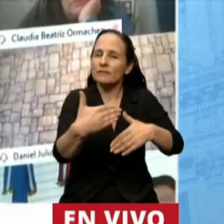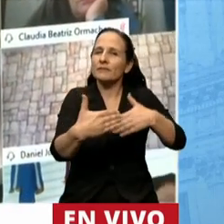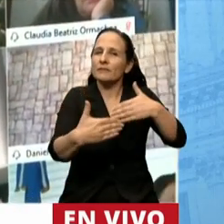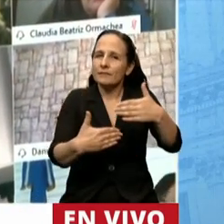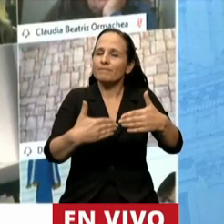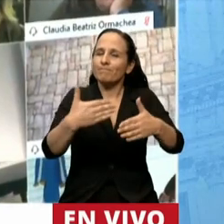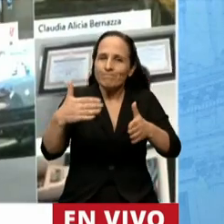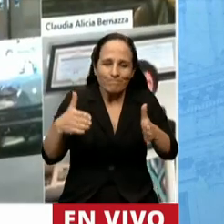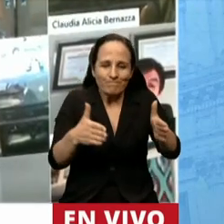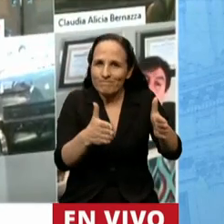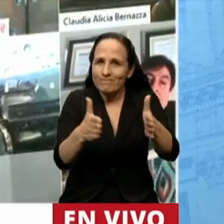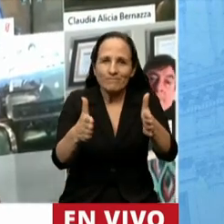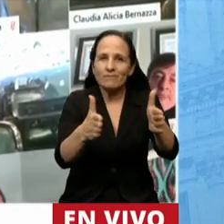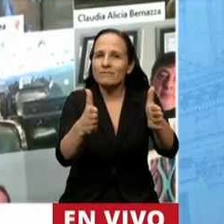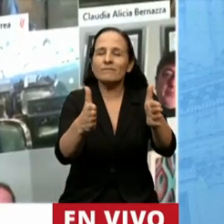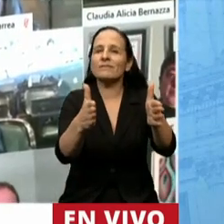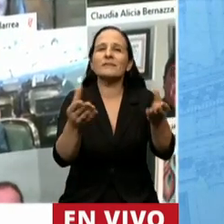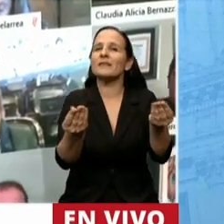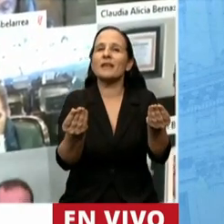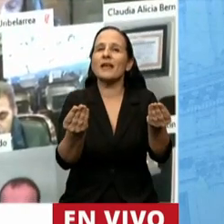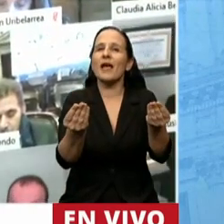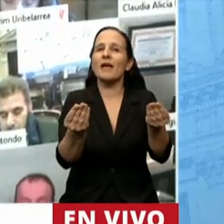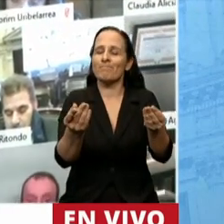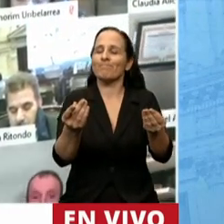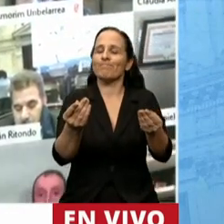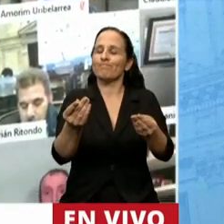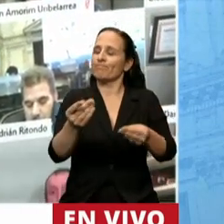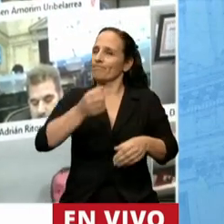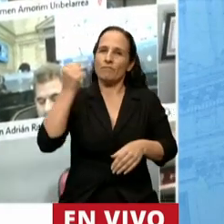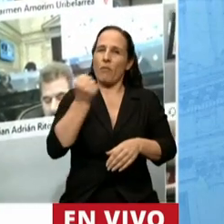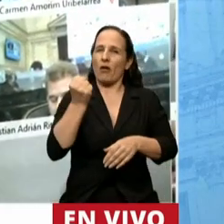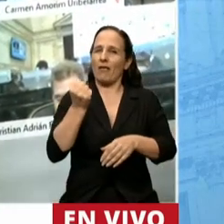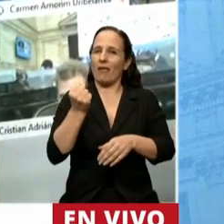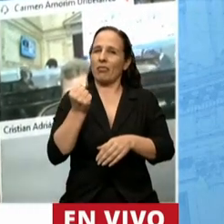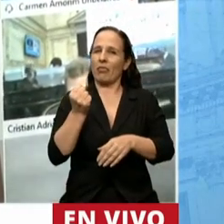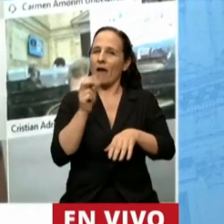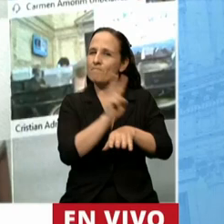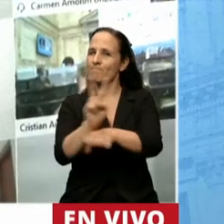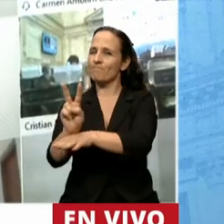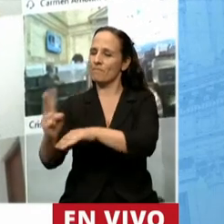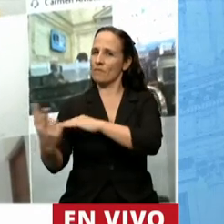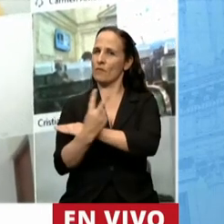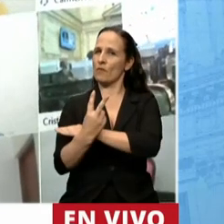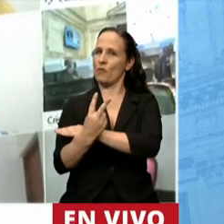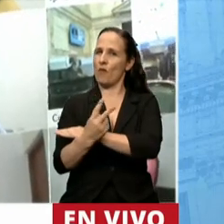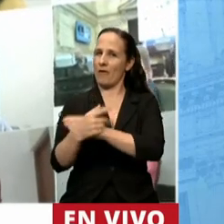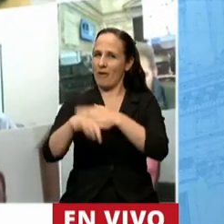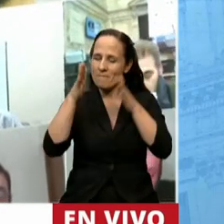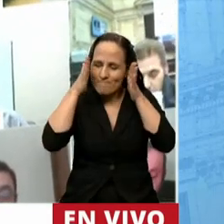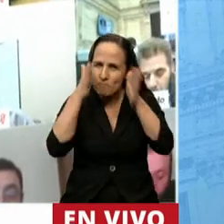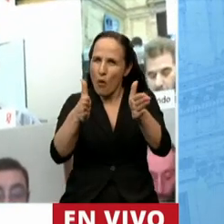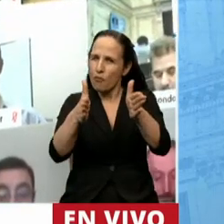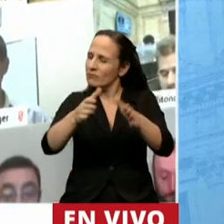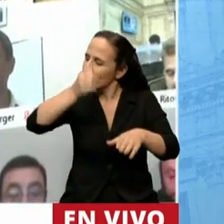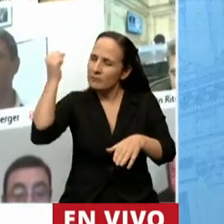que estaba asignado por la ética del cuidado. Una nueva etapa, con una ética humanista fundada en el